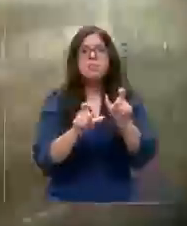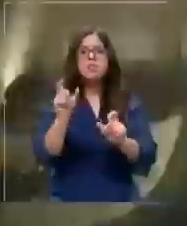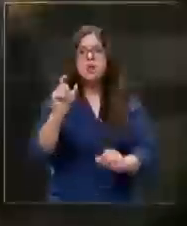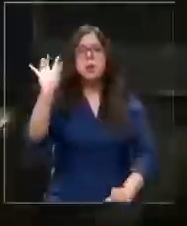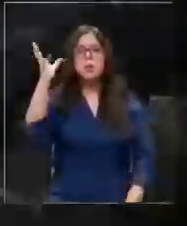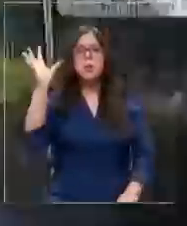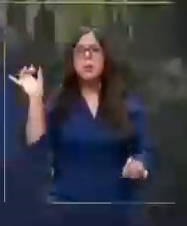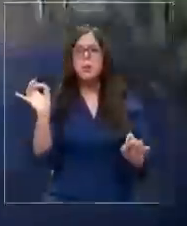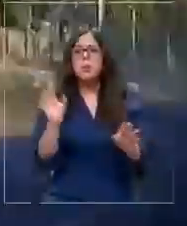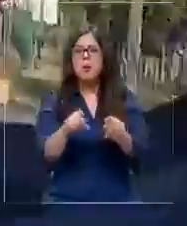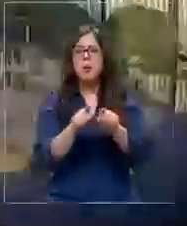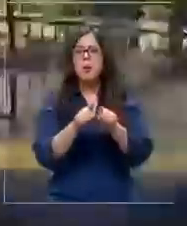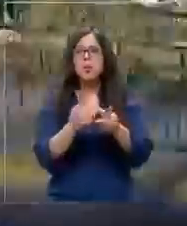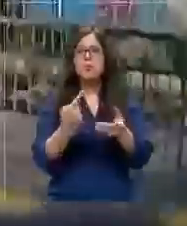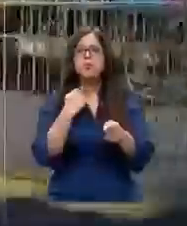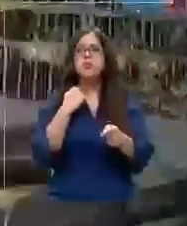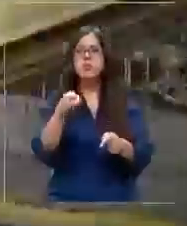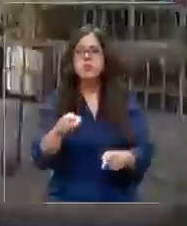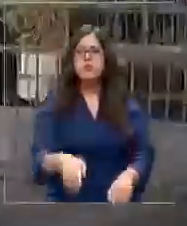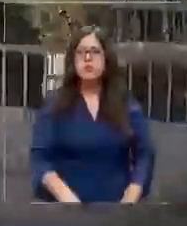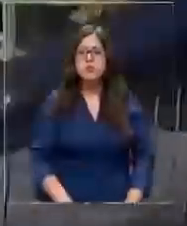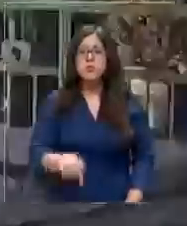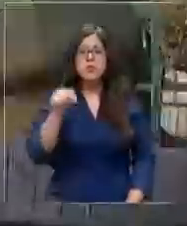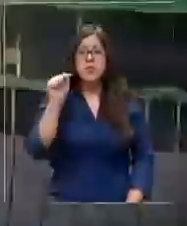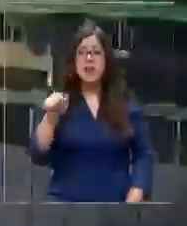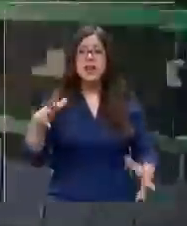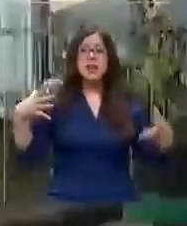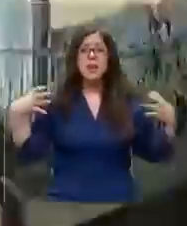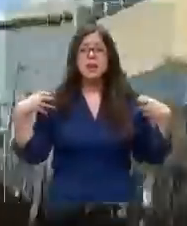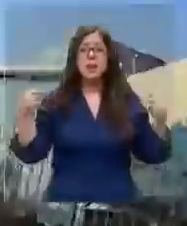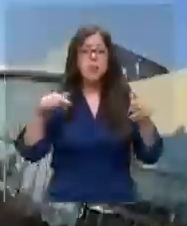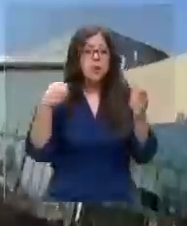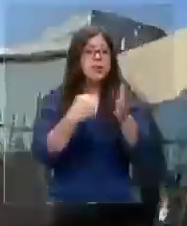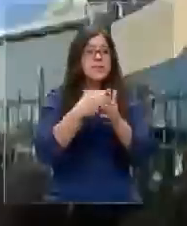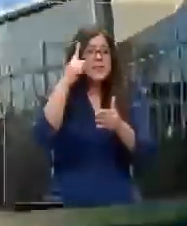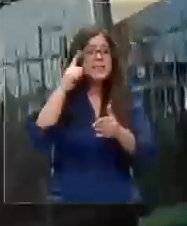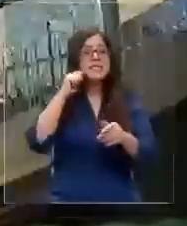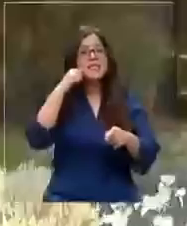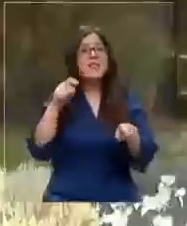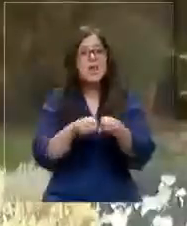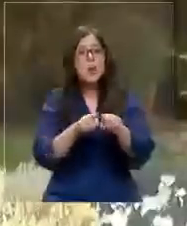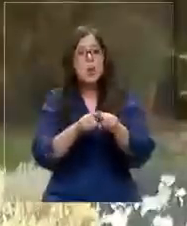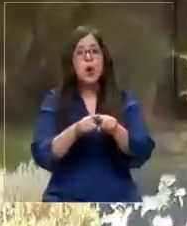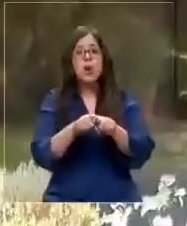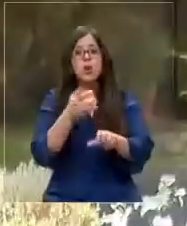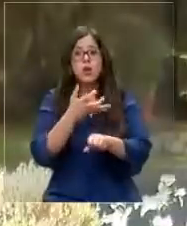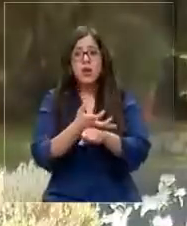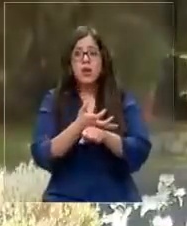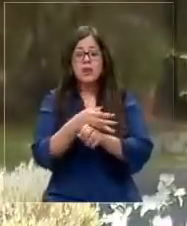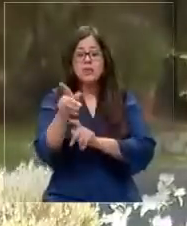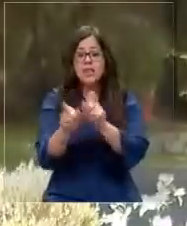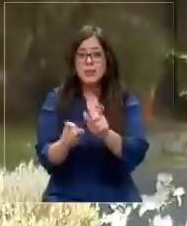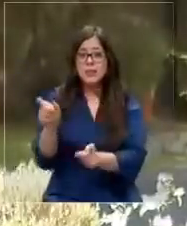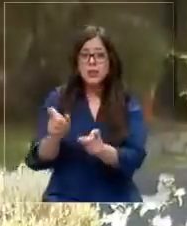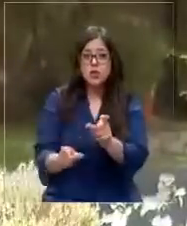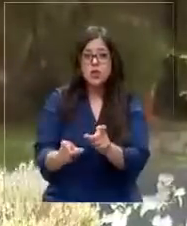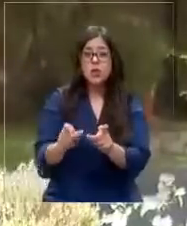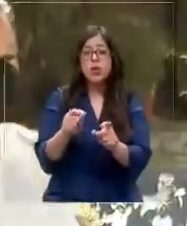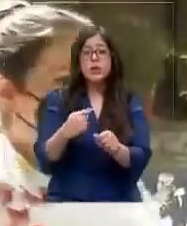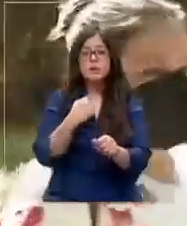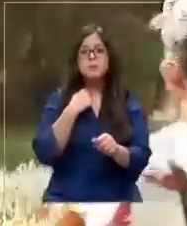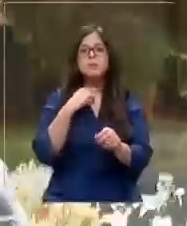que se crucen con ella. La responsabilidad penal por ese accidente, me refiero a las lesiones que se ocasionan en persona, o